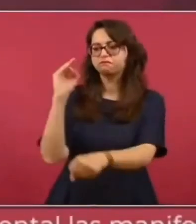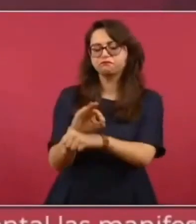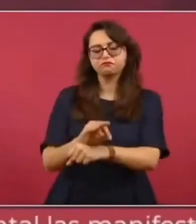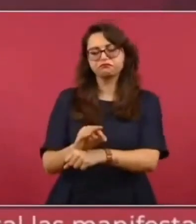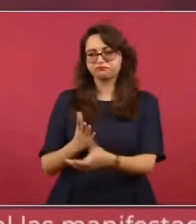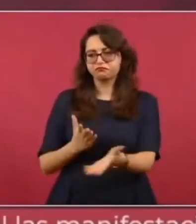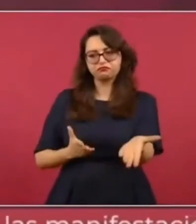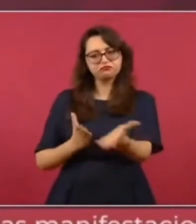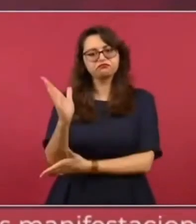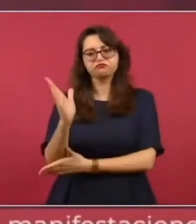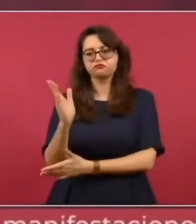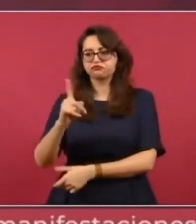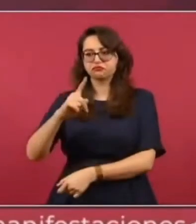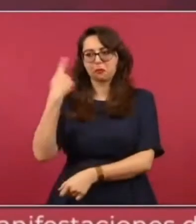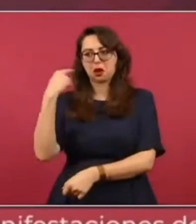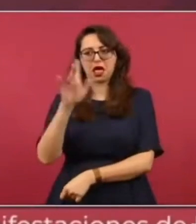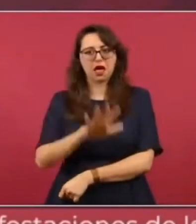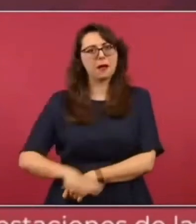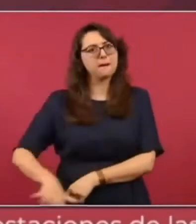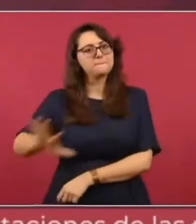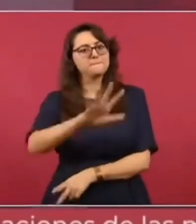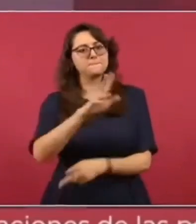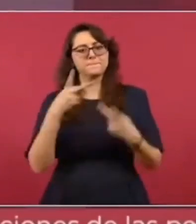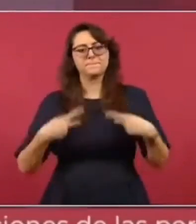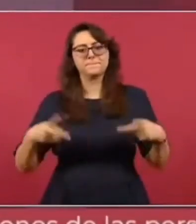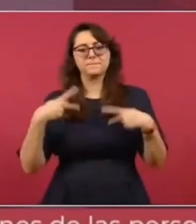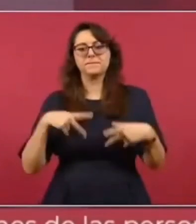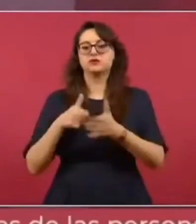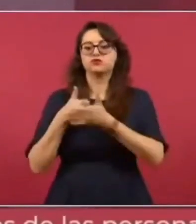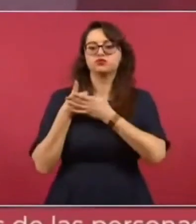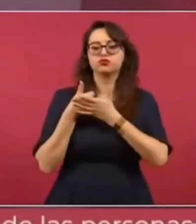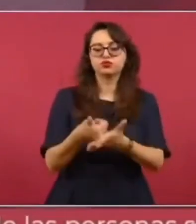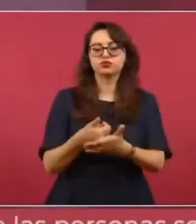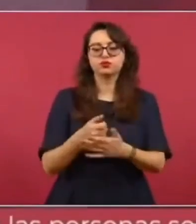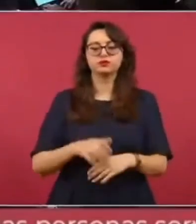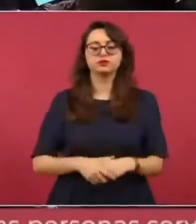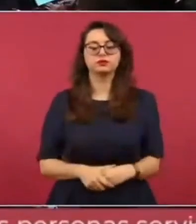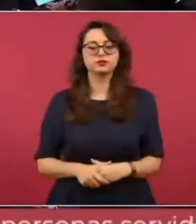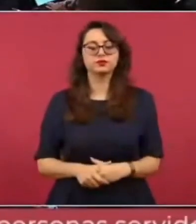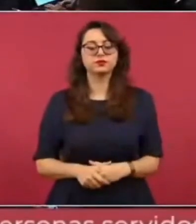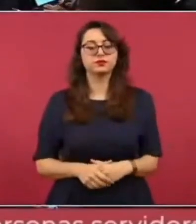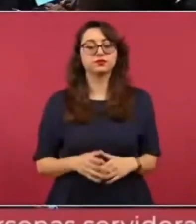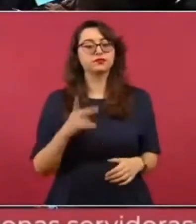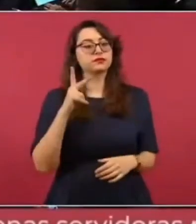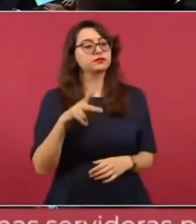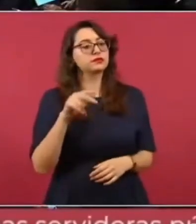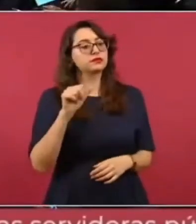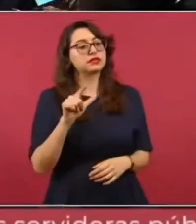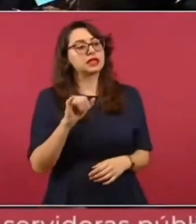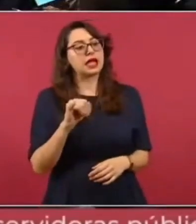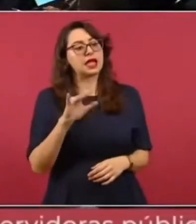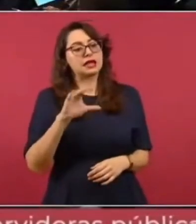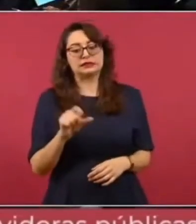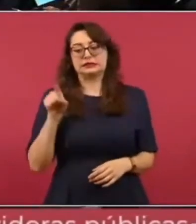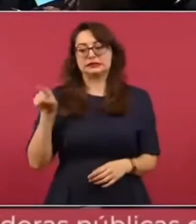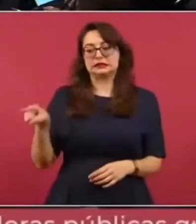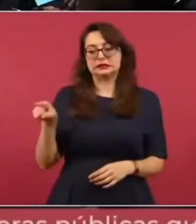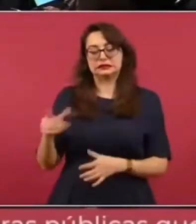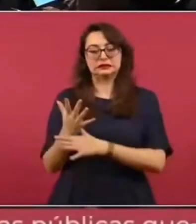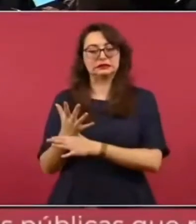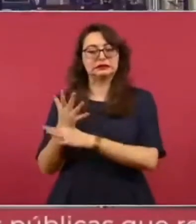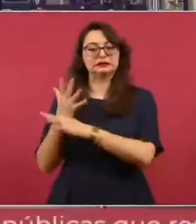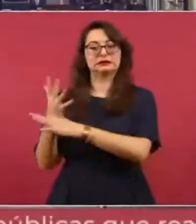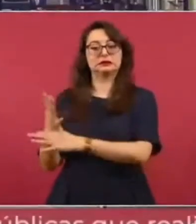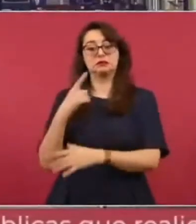el muelle sin ningún problema y se habituallara a la isla. Hay un reclamo de Calica que parece ser indignante